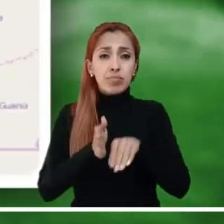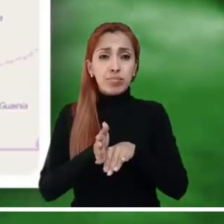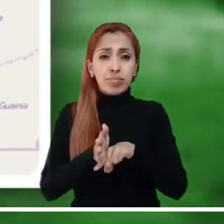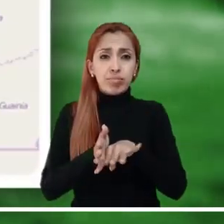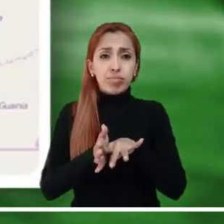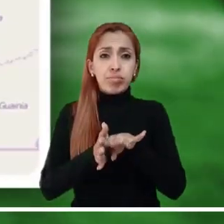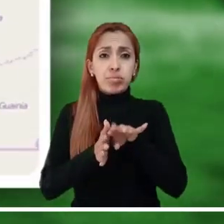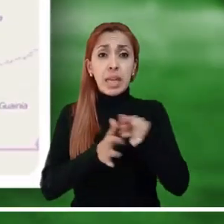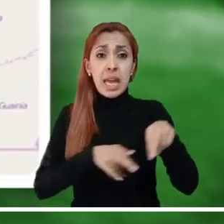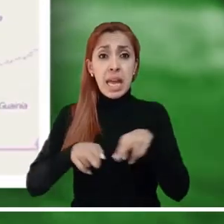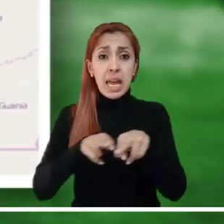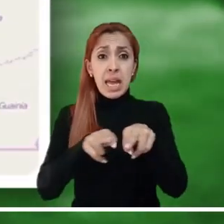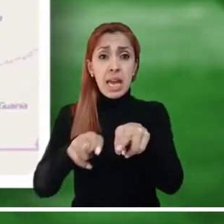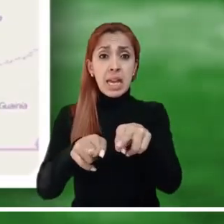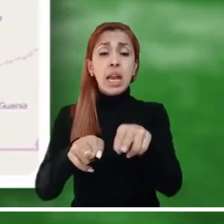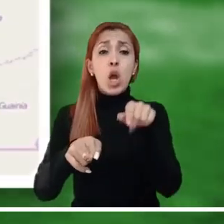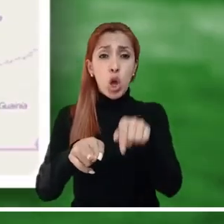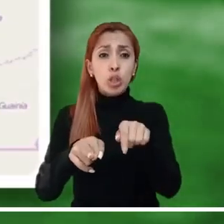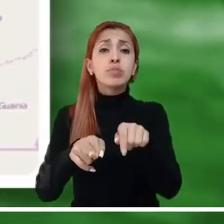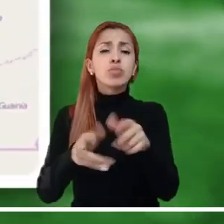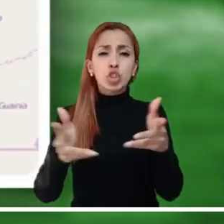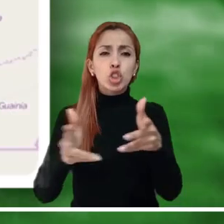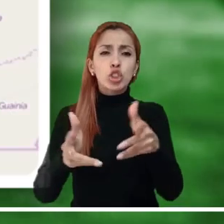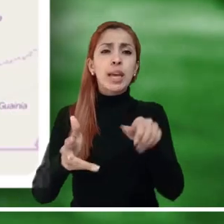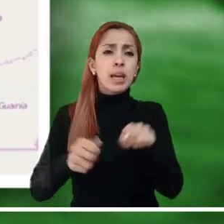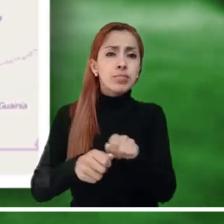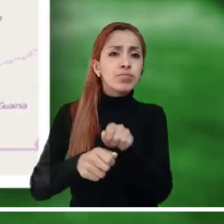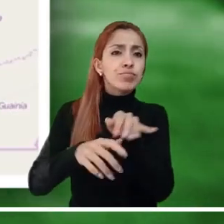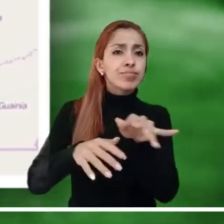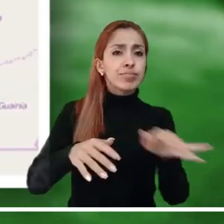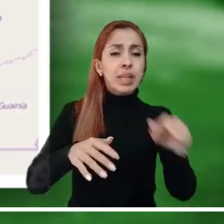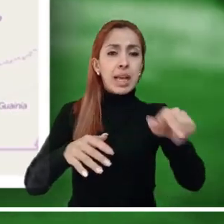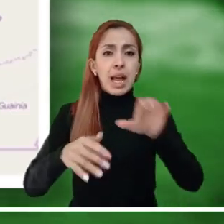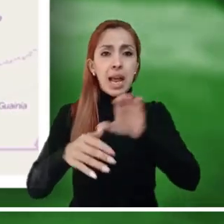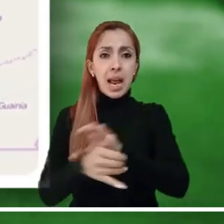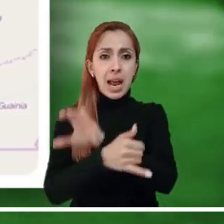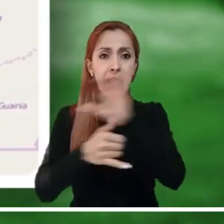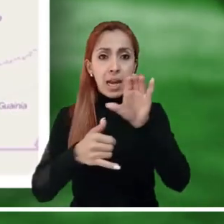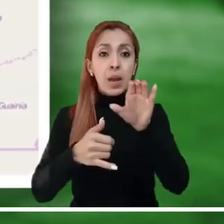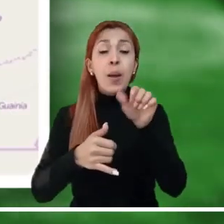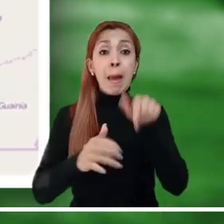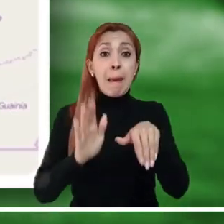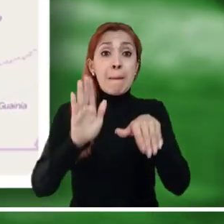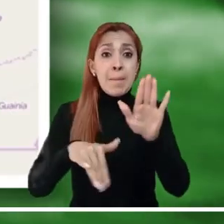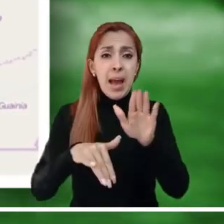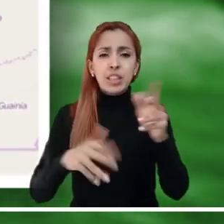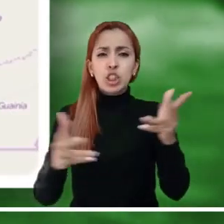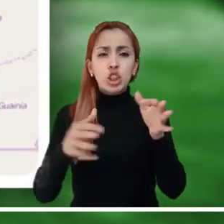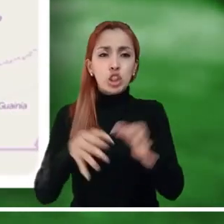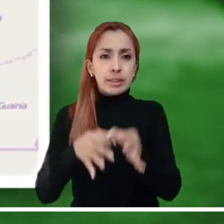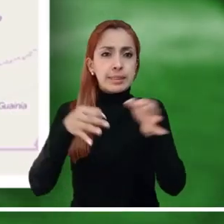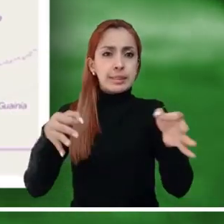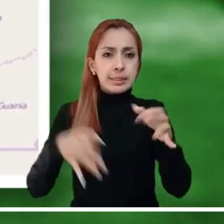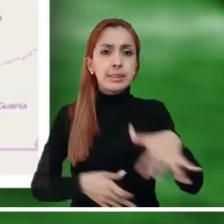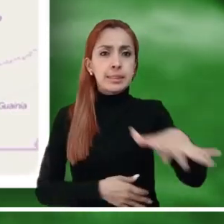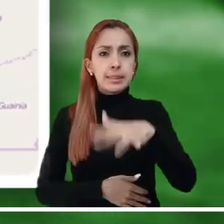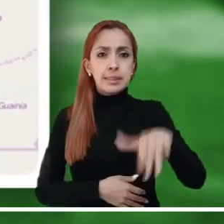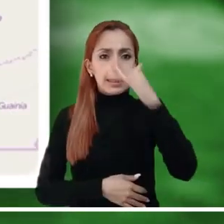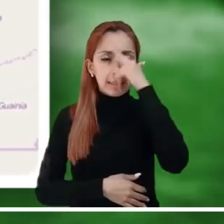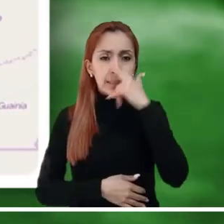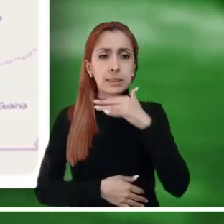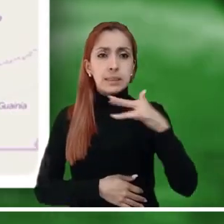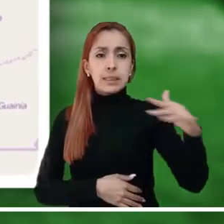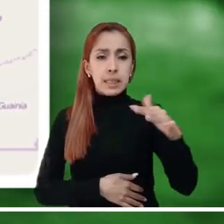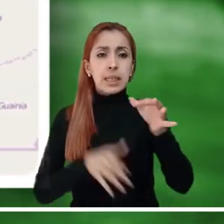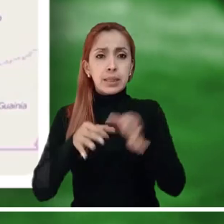Atención a las crecientes súbitas de los ríos que descargan sus aguas en el mar Caribe, especialmente a la altura de la